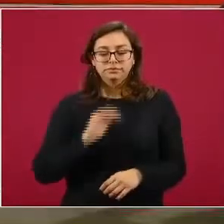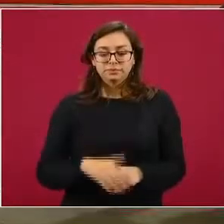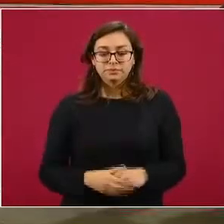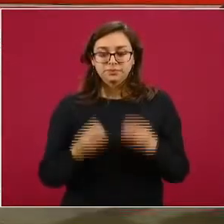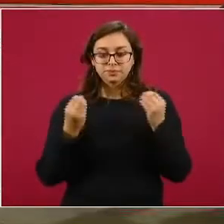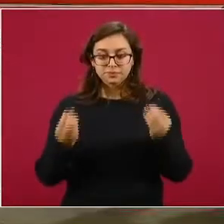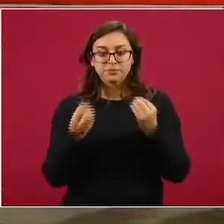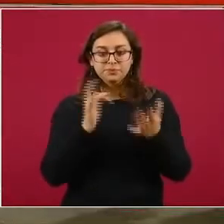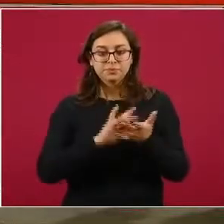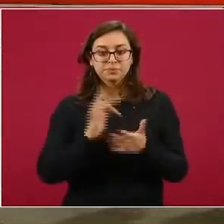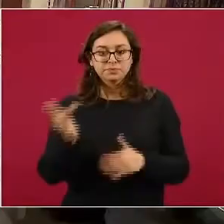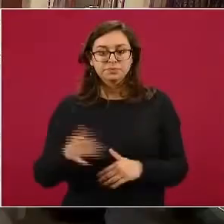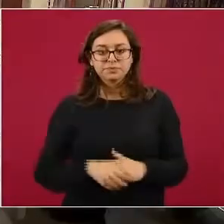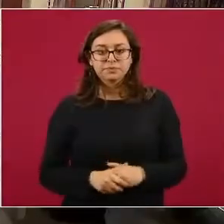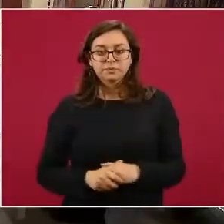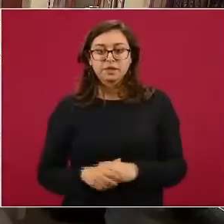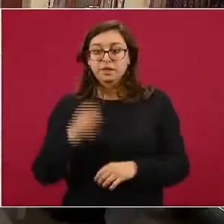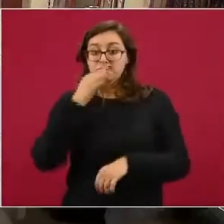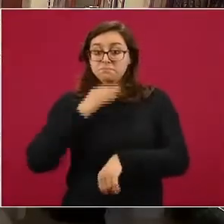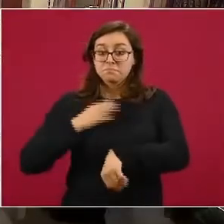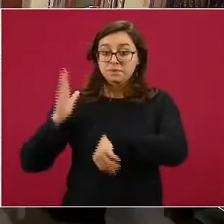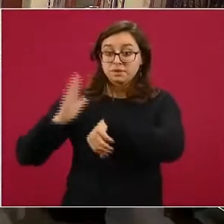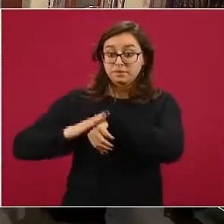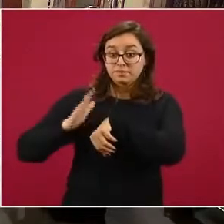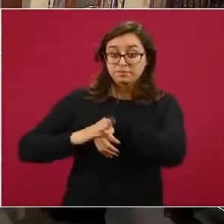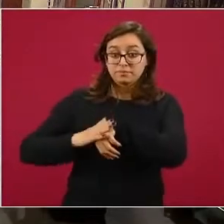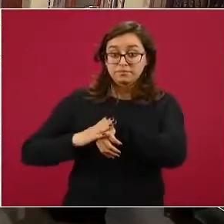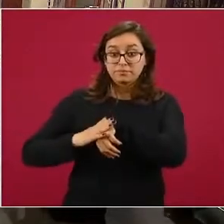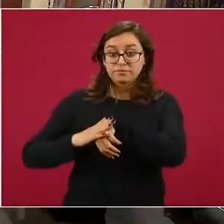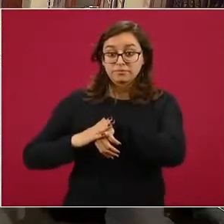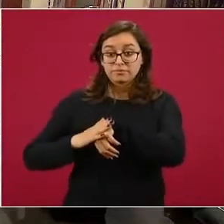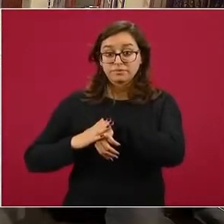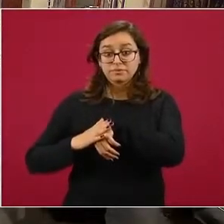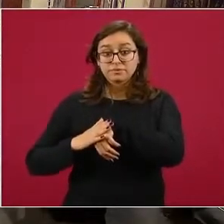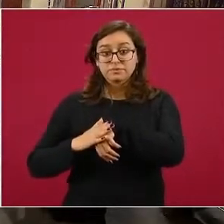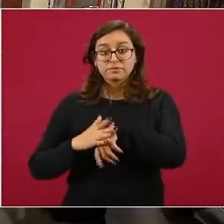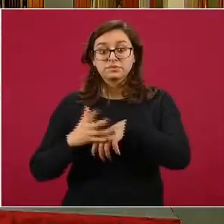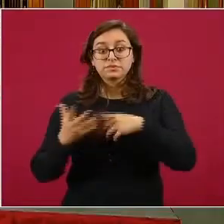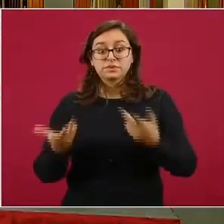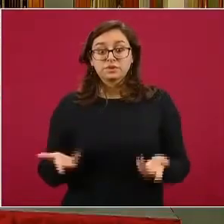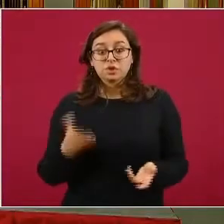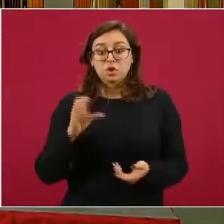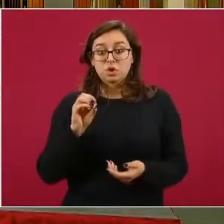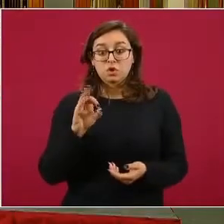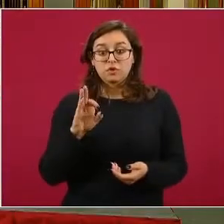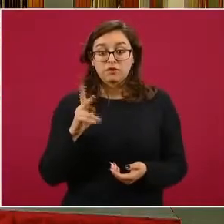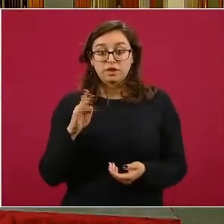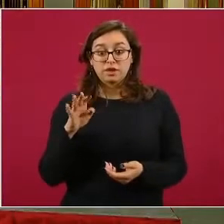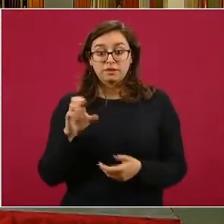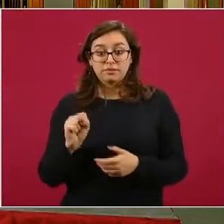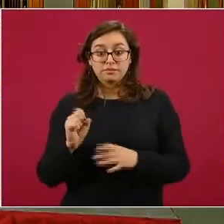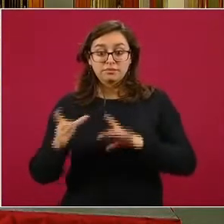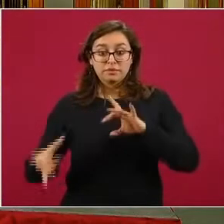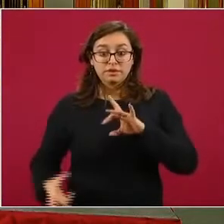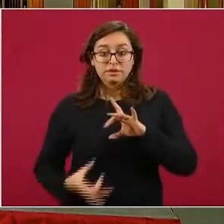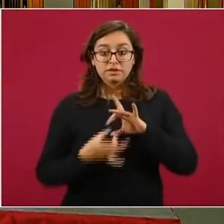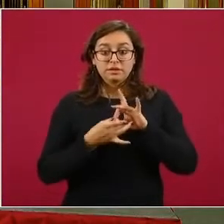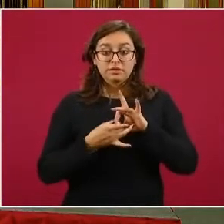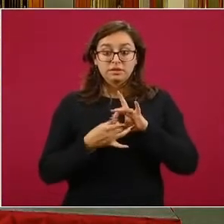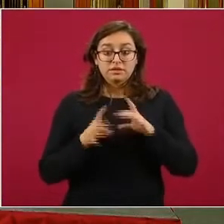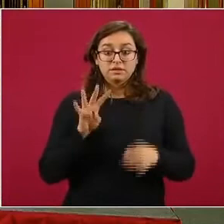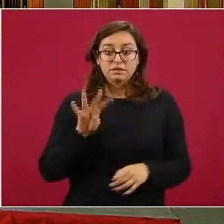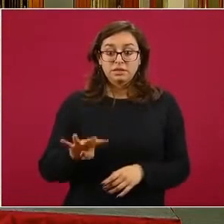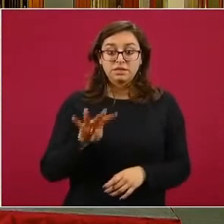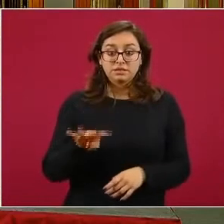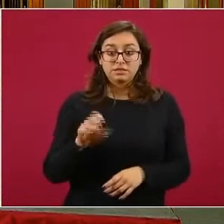Muchas gracias. Me alertan aquí mis colegas que dije que la adscripción de COFEPRIS a la subsecretaría fue el 19